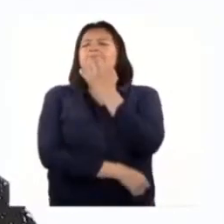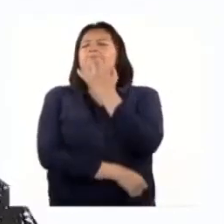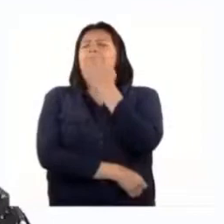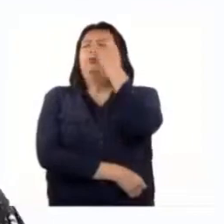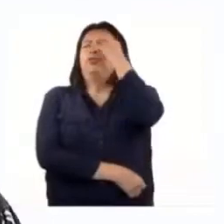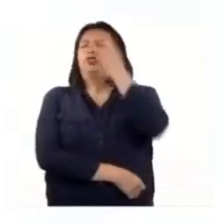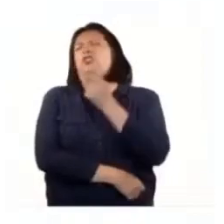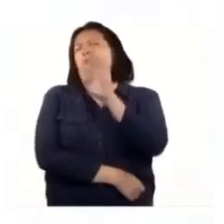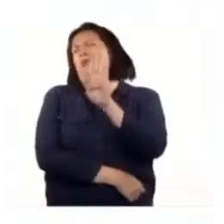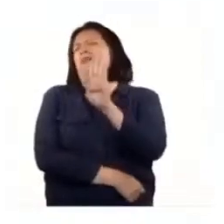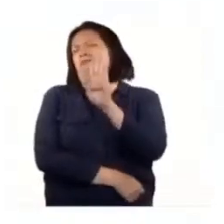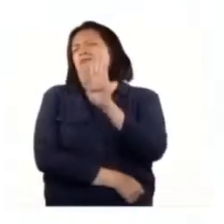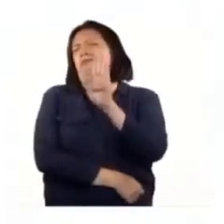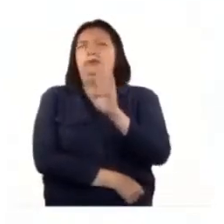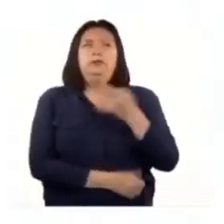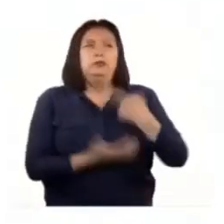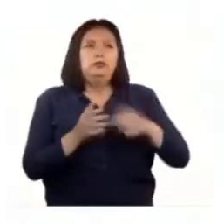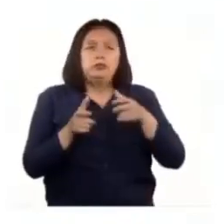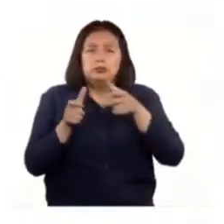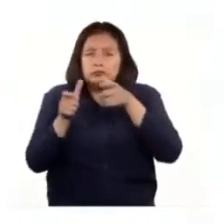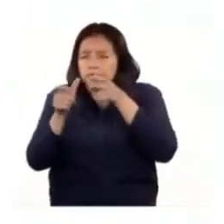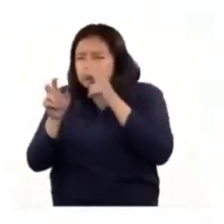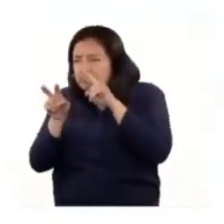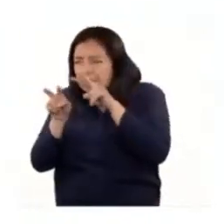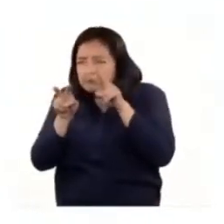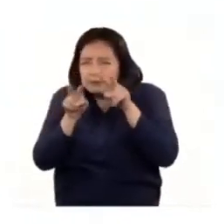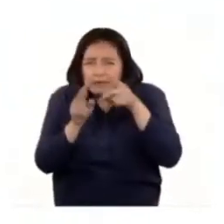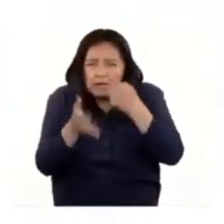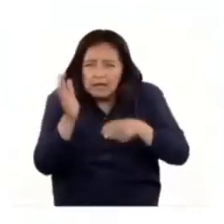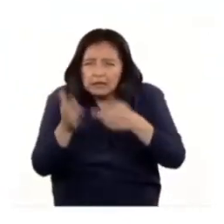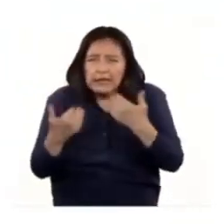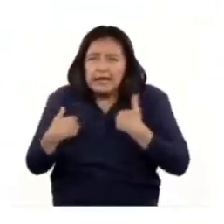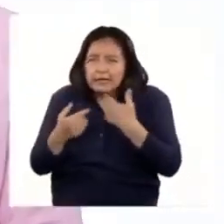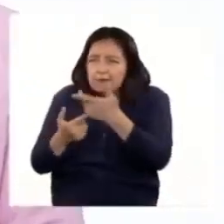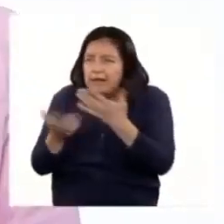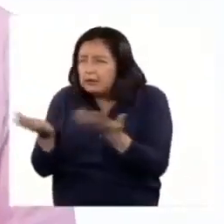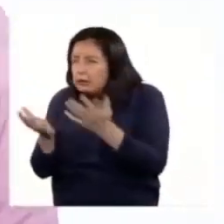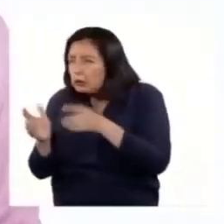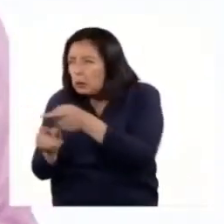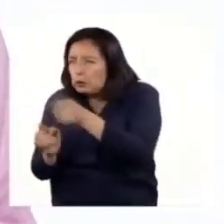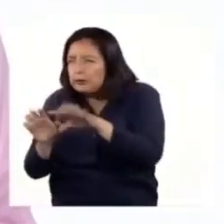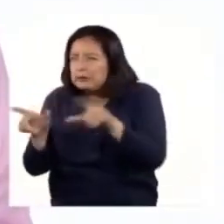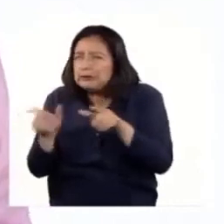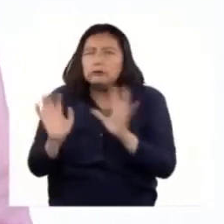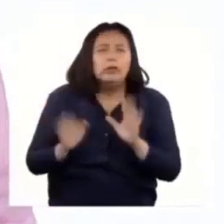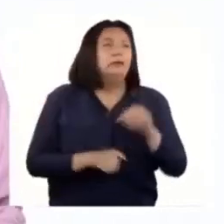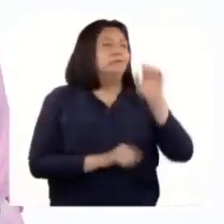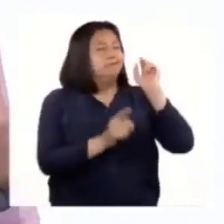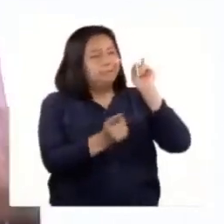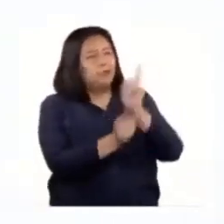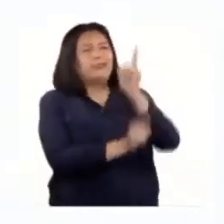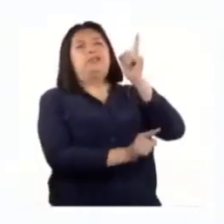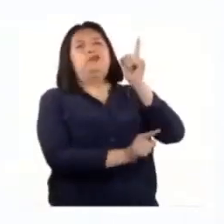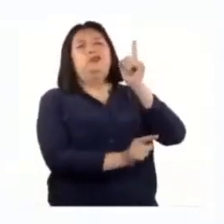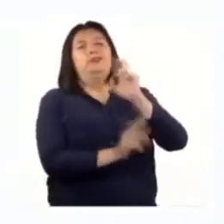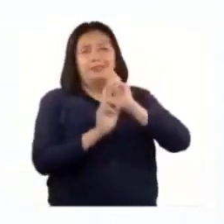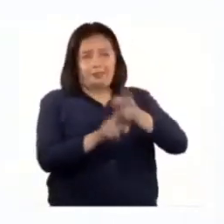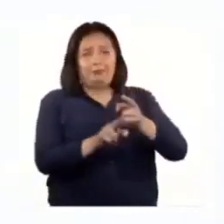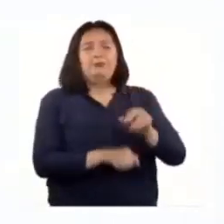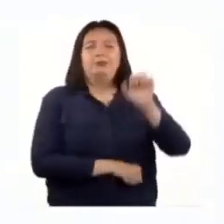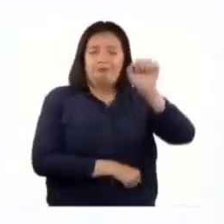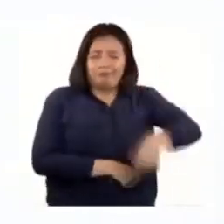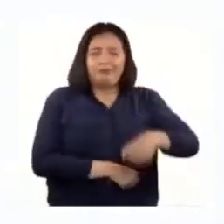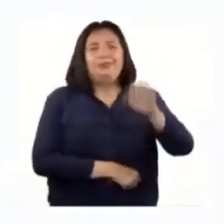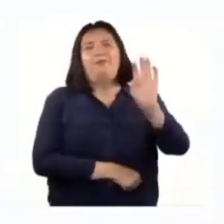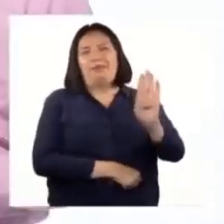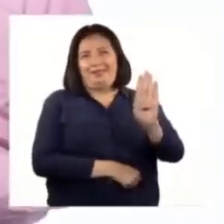B. Realizar observaciones para saber qué animales son y dónde están. ¡Correcto, Patricia! La respuesta es la